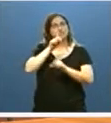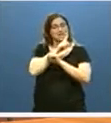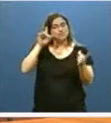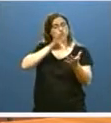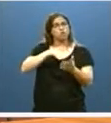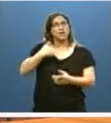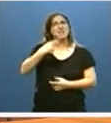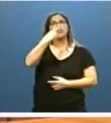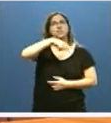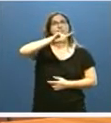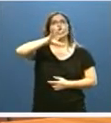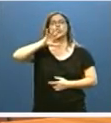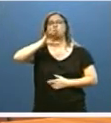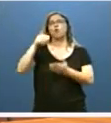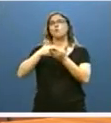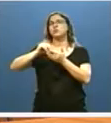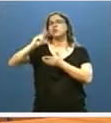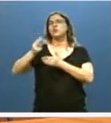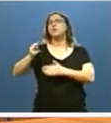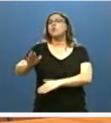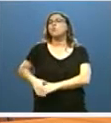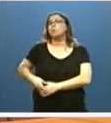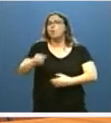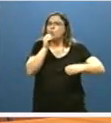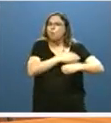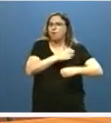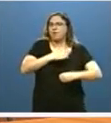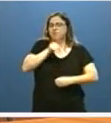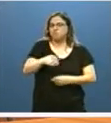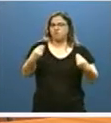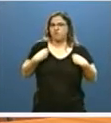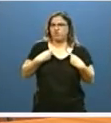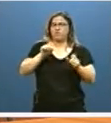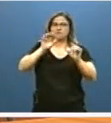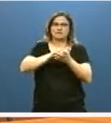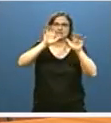105 millones de euros más en los bolsillos de los ciudadanos de la comunidad.